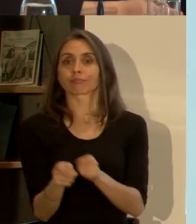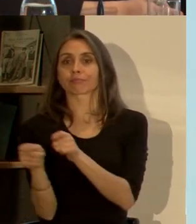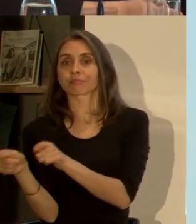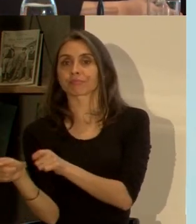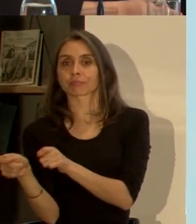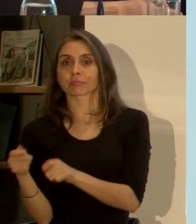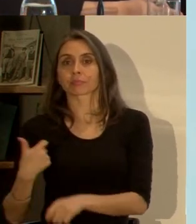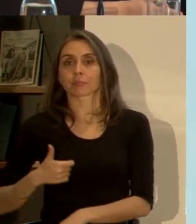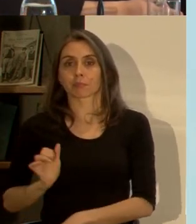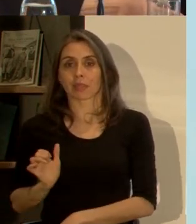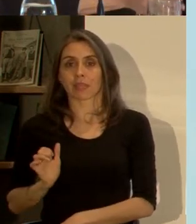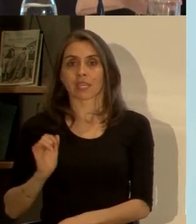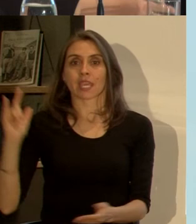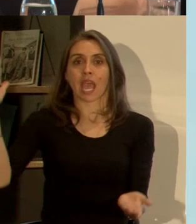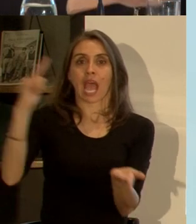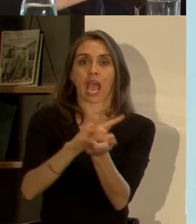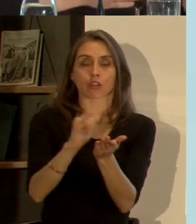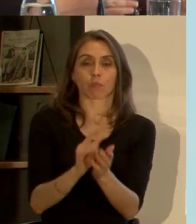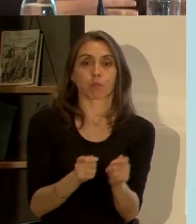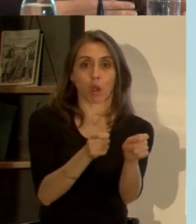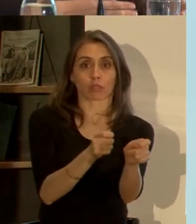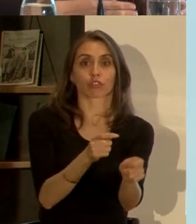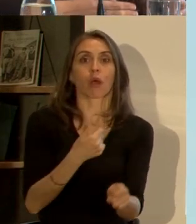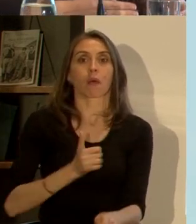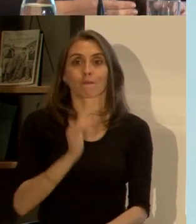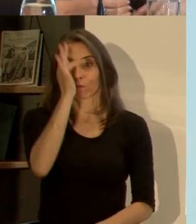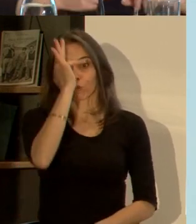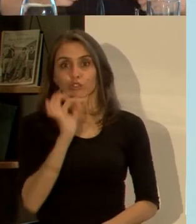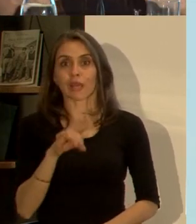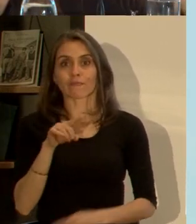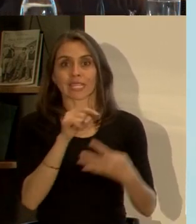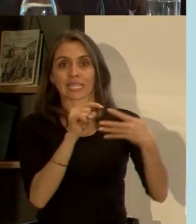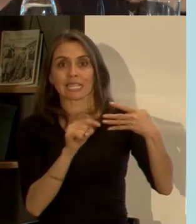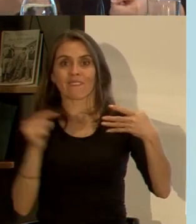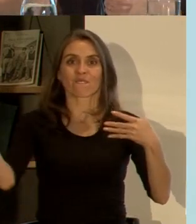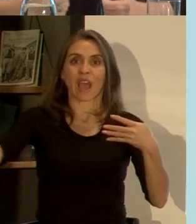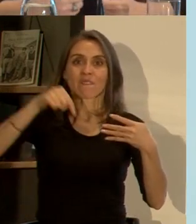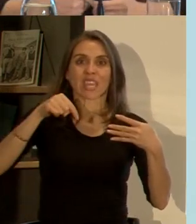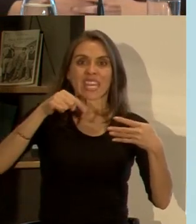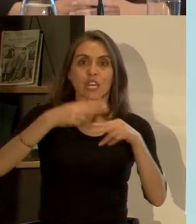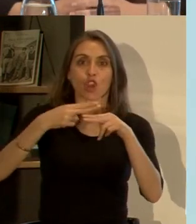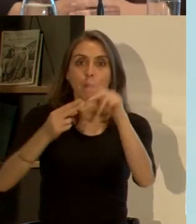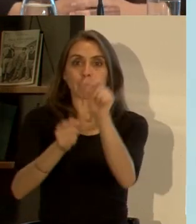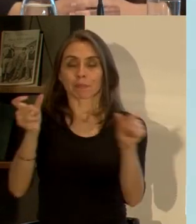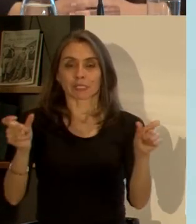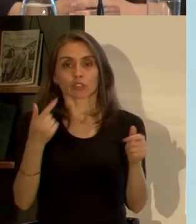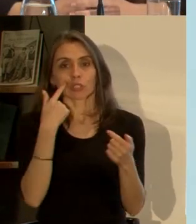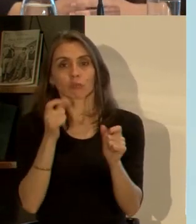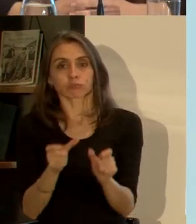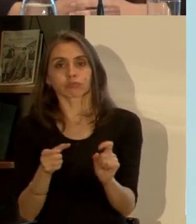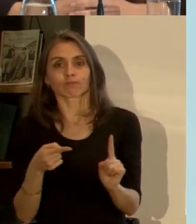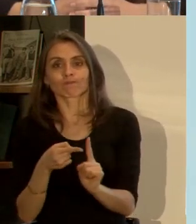a la PDI en el aeropuerto la PDI ya sabía que estas personas venían y se le hacía un seguimiento